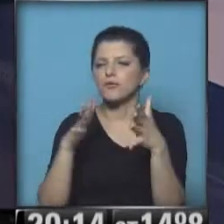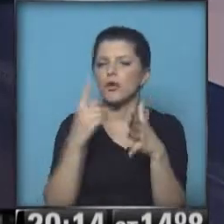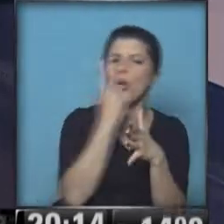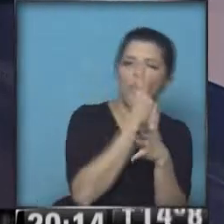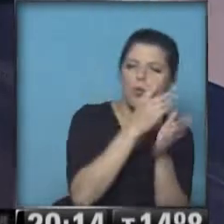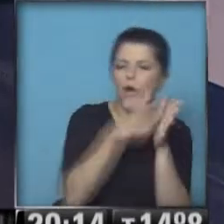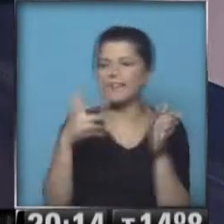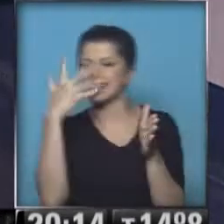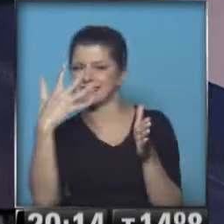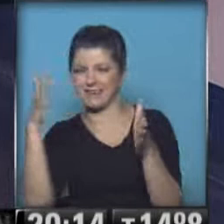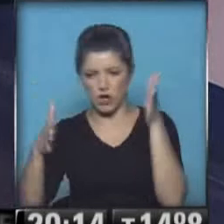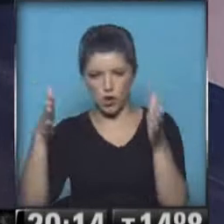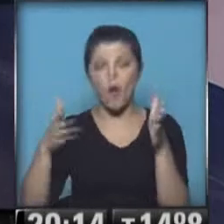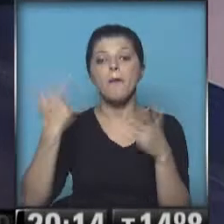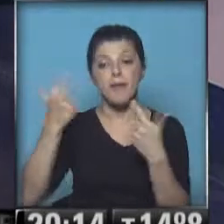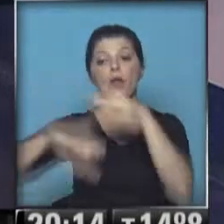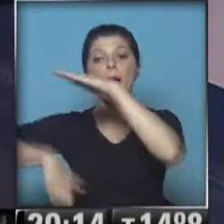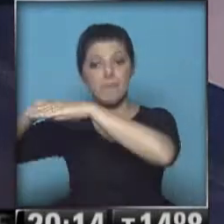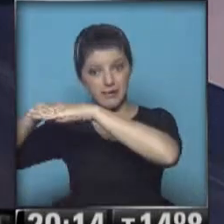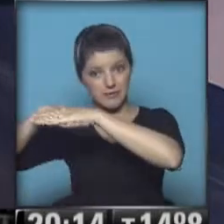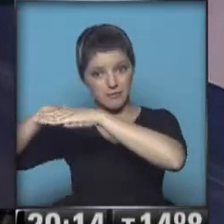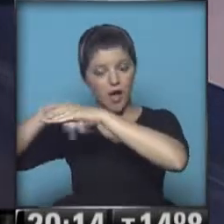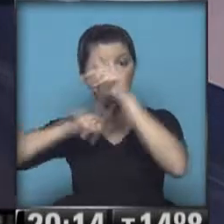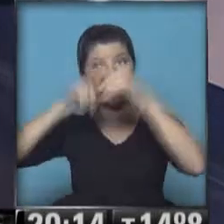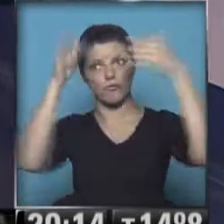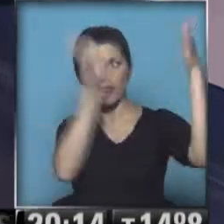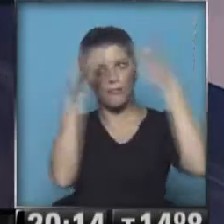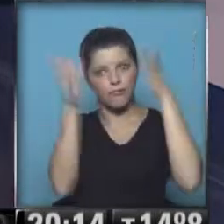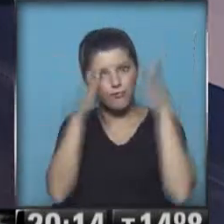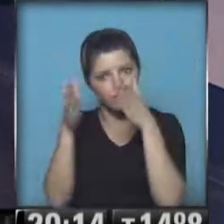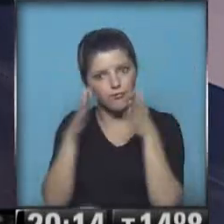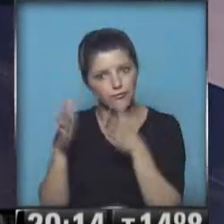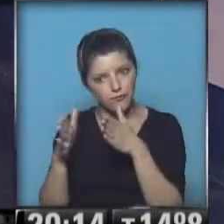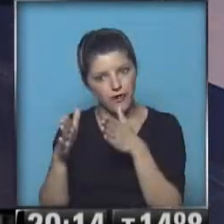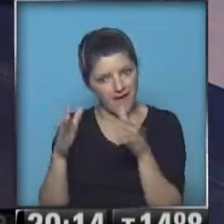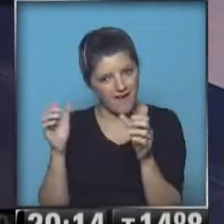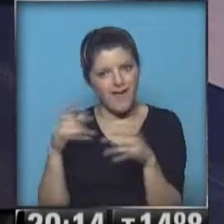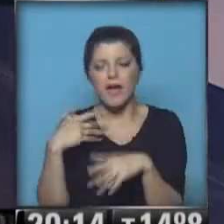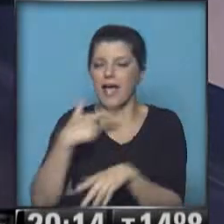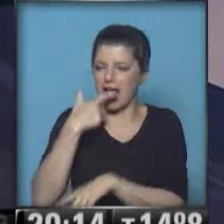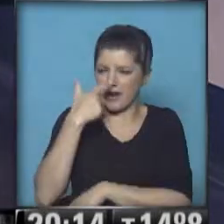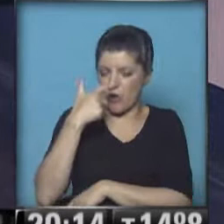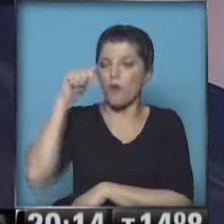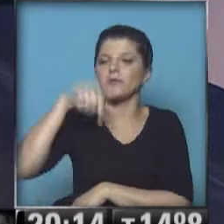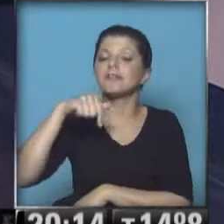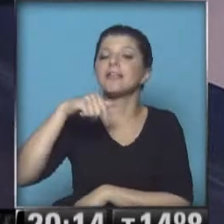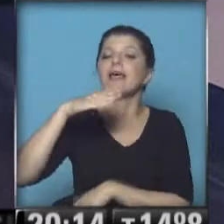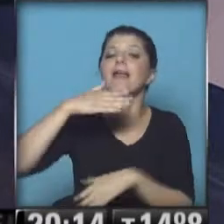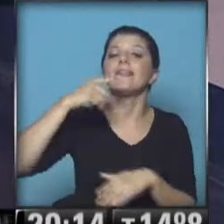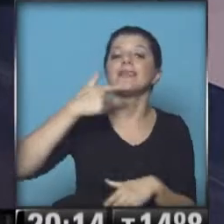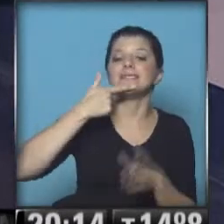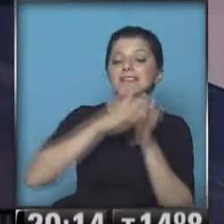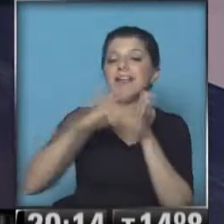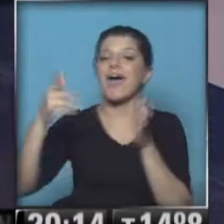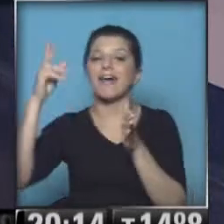1 y 5 grados, pero las temperaturas máximas ya con vientos del noroeste que comenzarán a dejar aire mucho más cálido en la región, 17 a 19